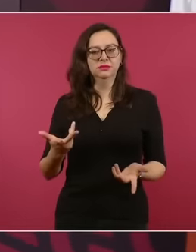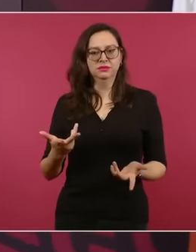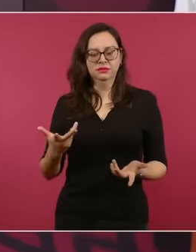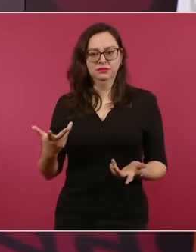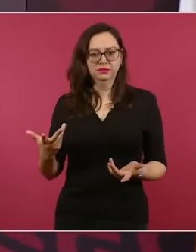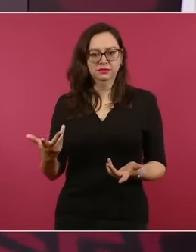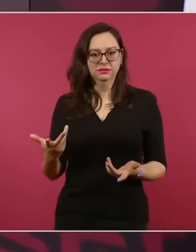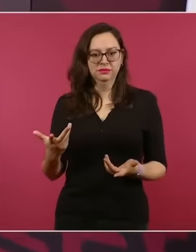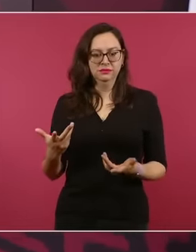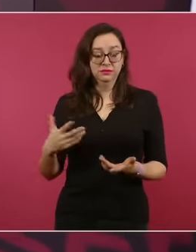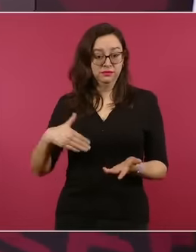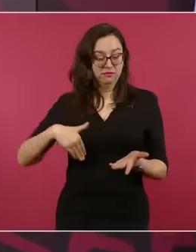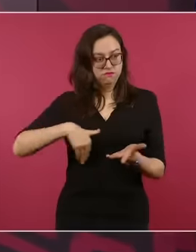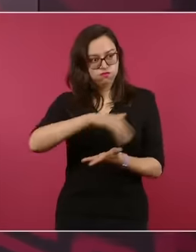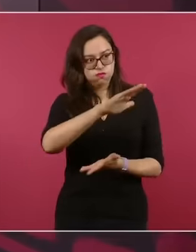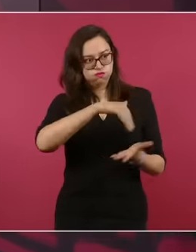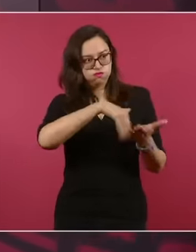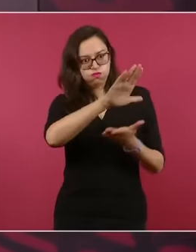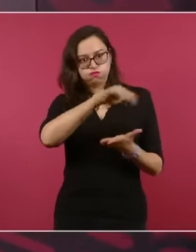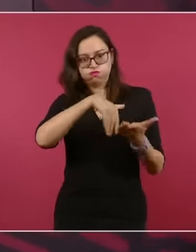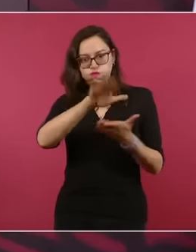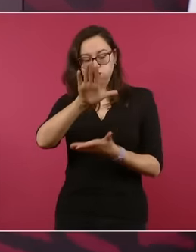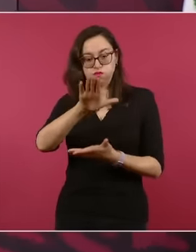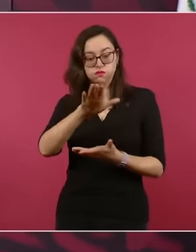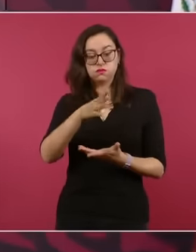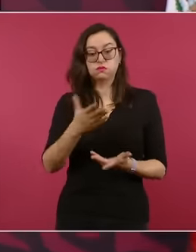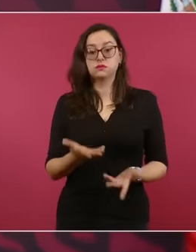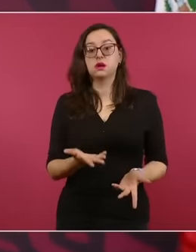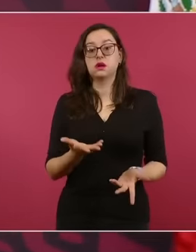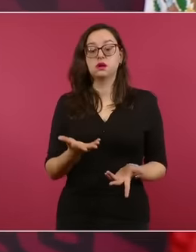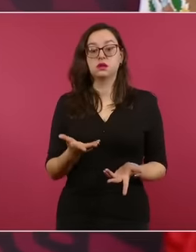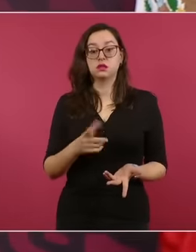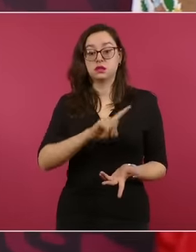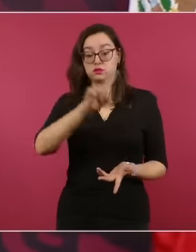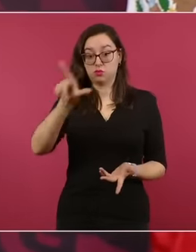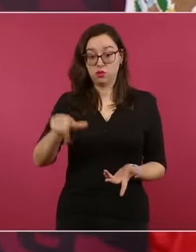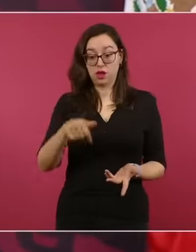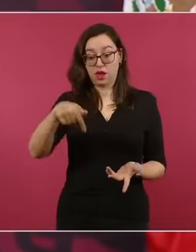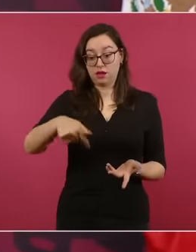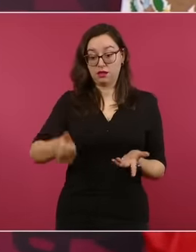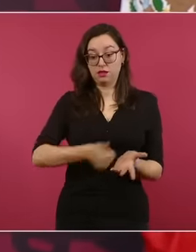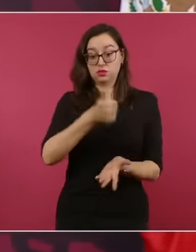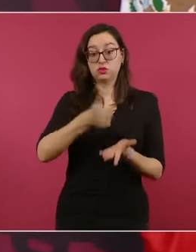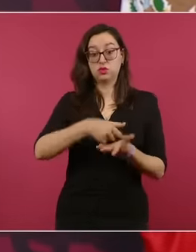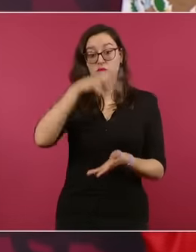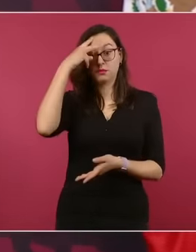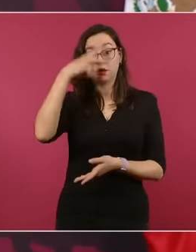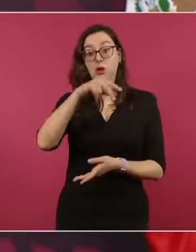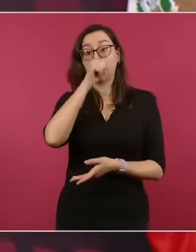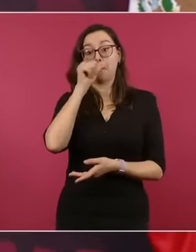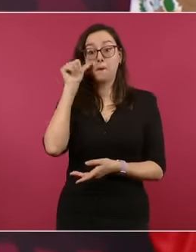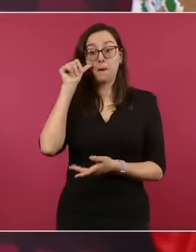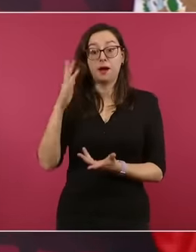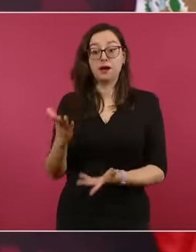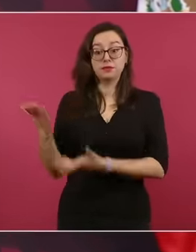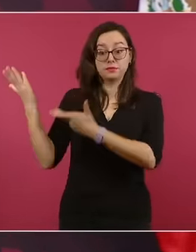a la llegada aquí a la Ciudad de México del presidente Juárez,